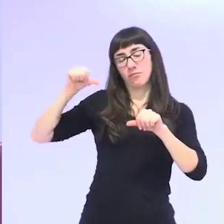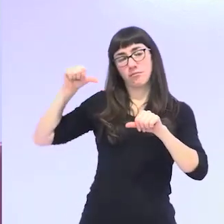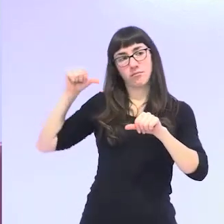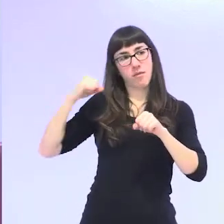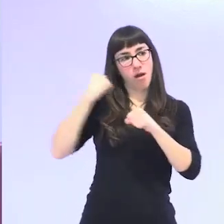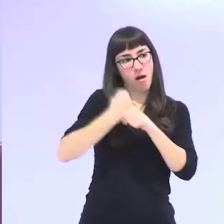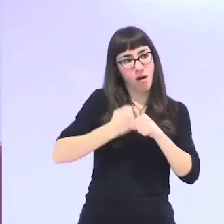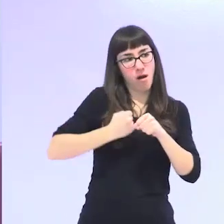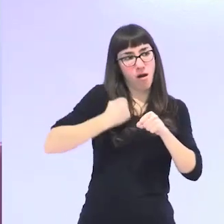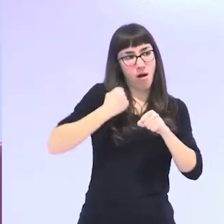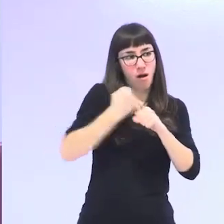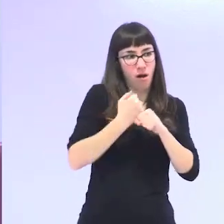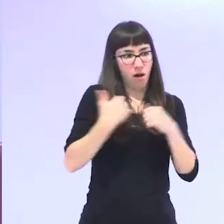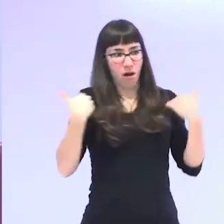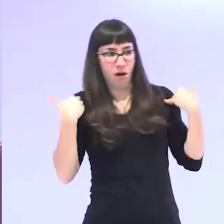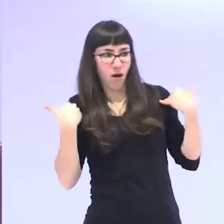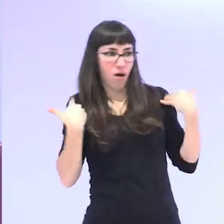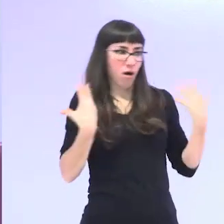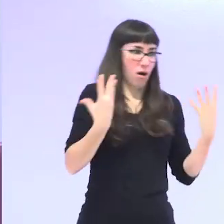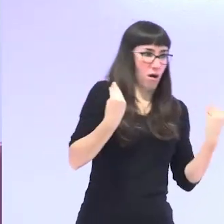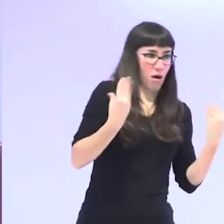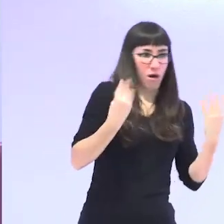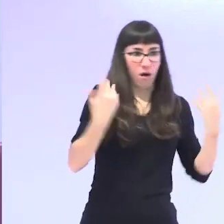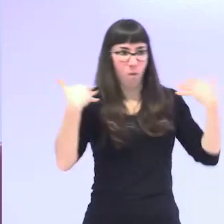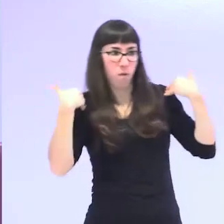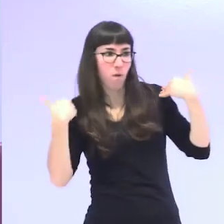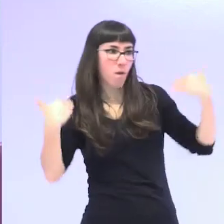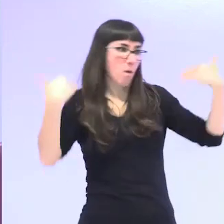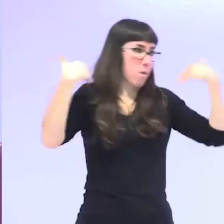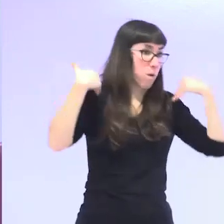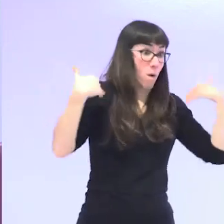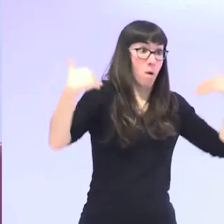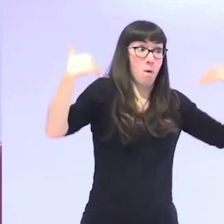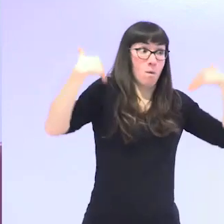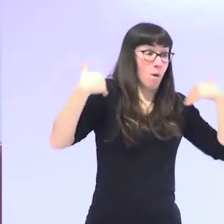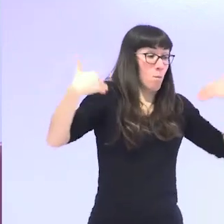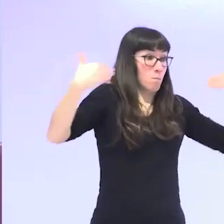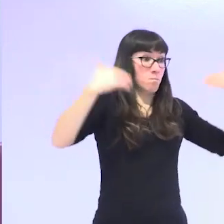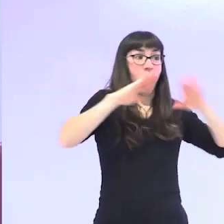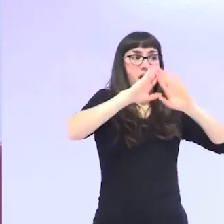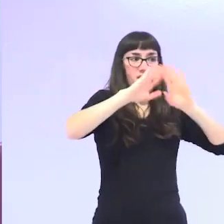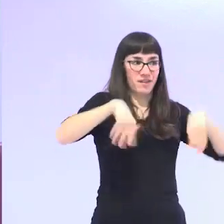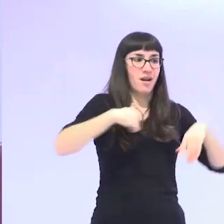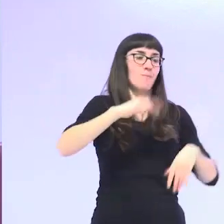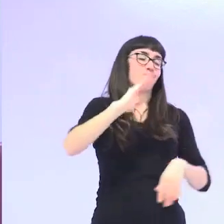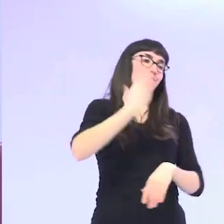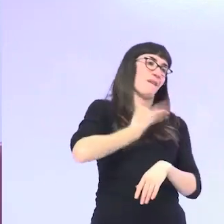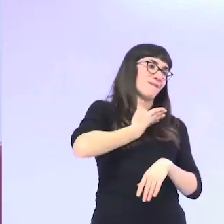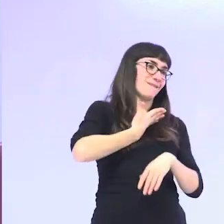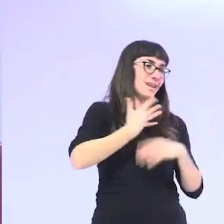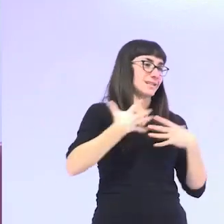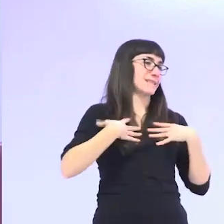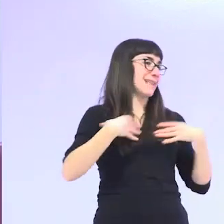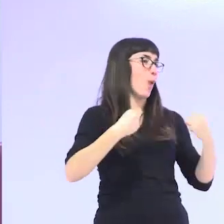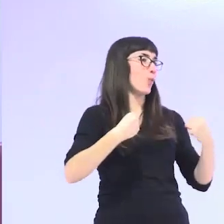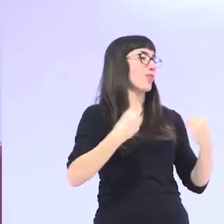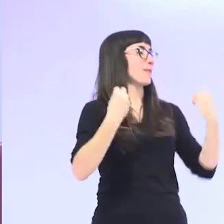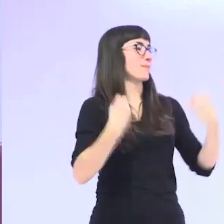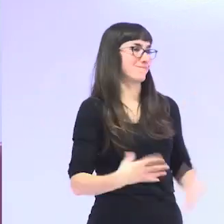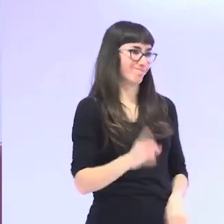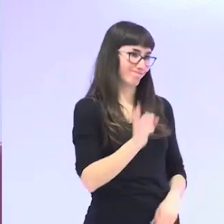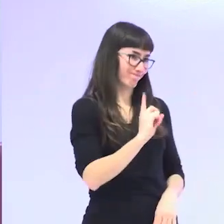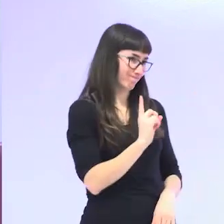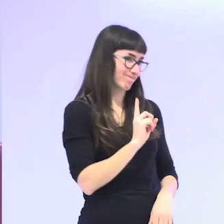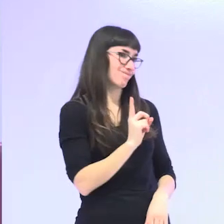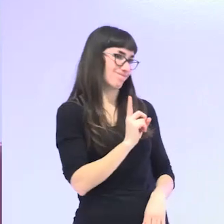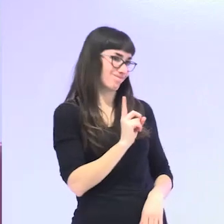mujeres desempeñamos es lo que ocasiona que tengamos muchos más problemas de salud cuando llegamos a la vejez la última